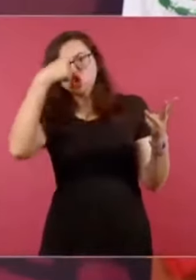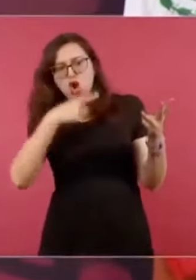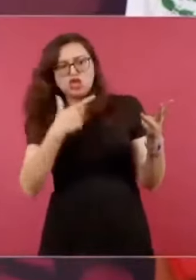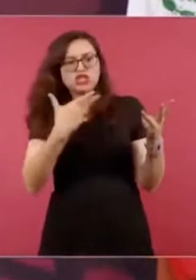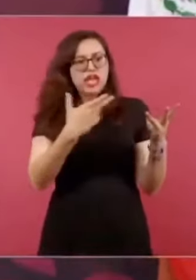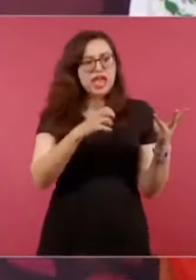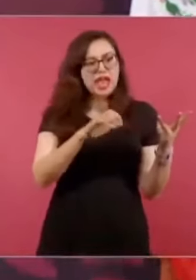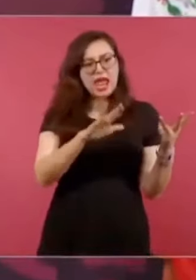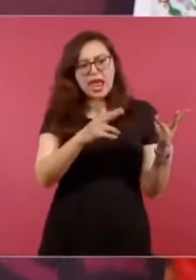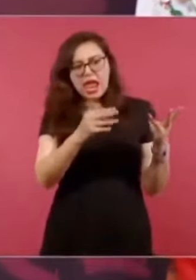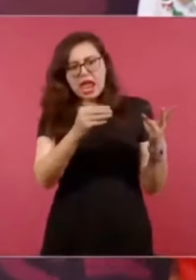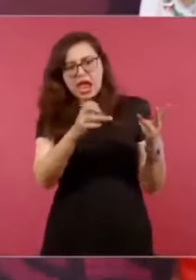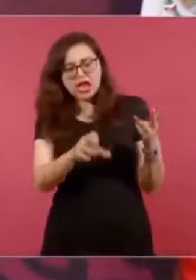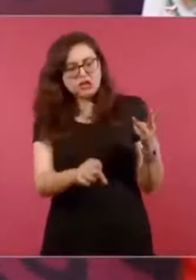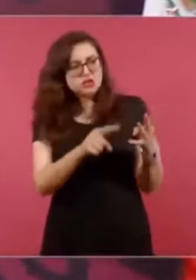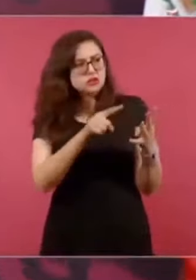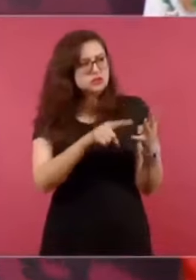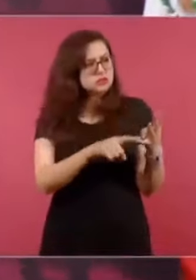nada.